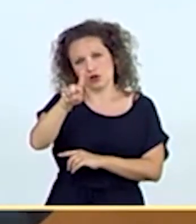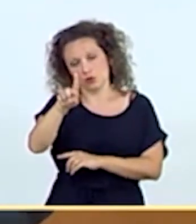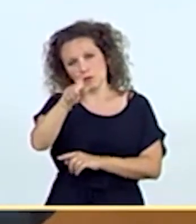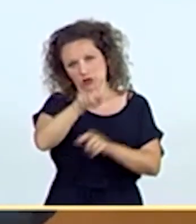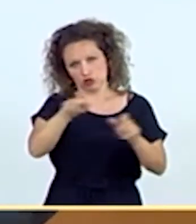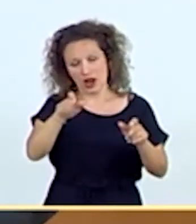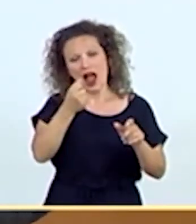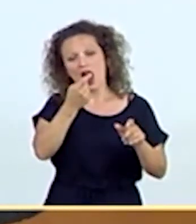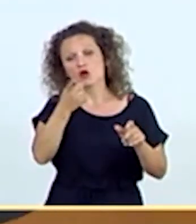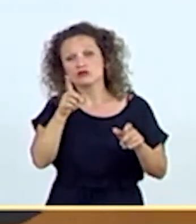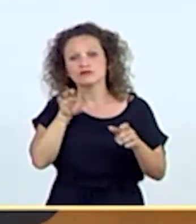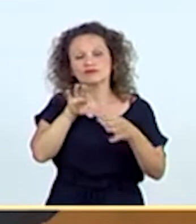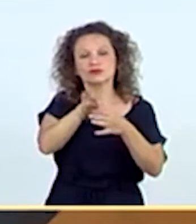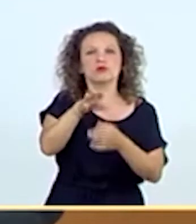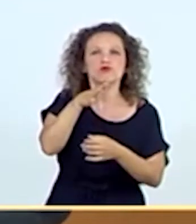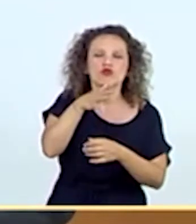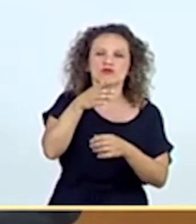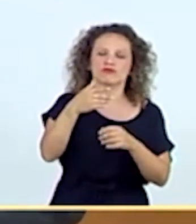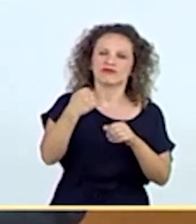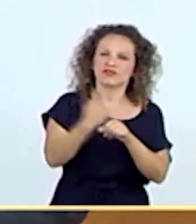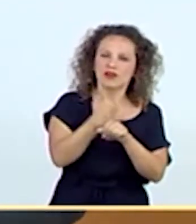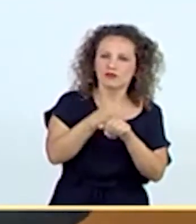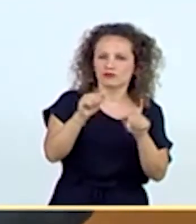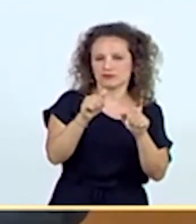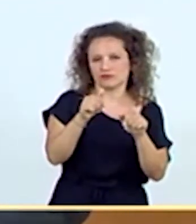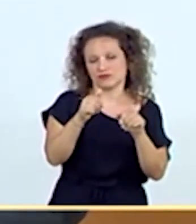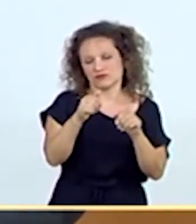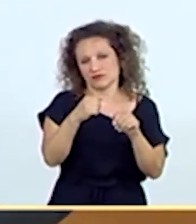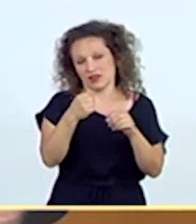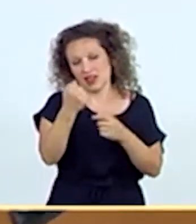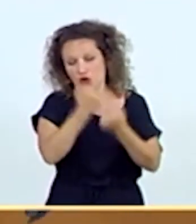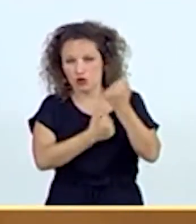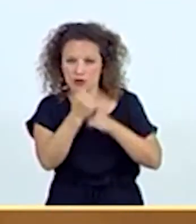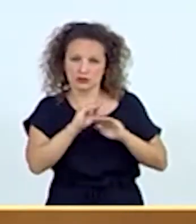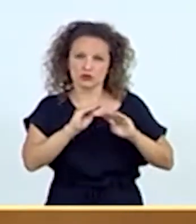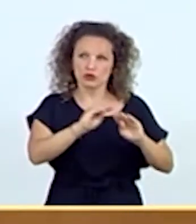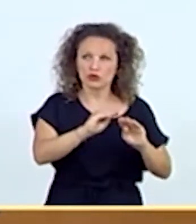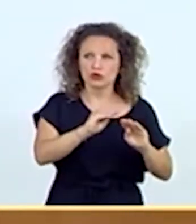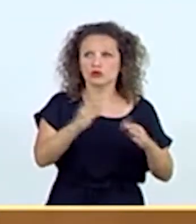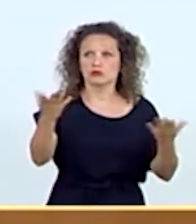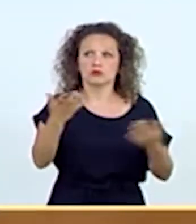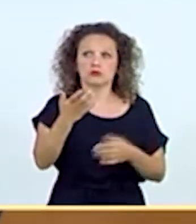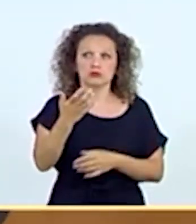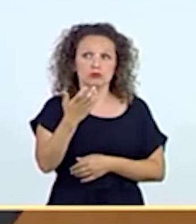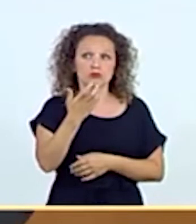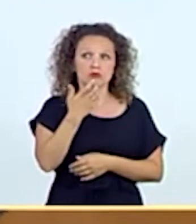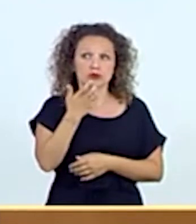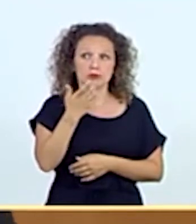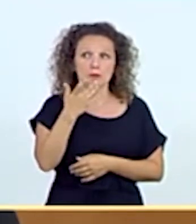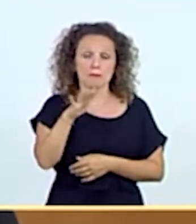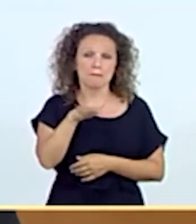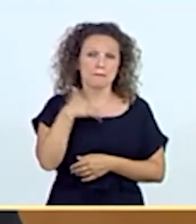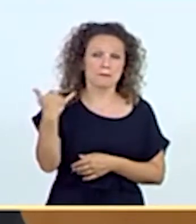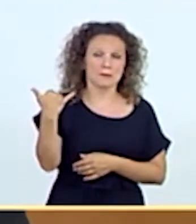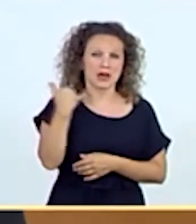ellos, a condiciones de trabajo y de habitabilidad de algunas actividades económicas. Son conocidos los vinculados a mataderos, no